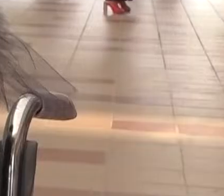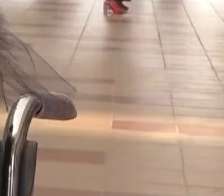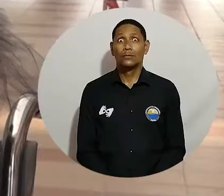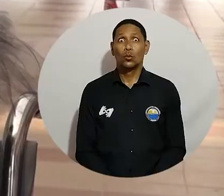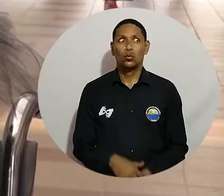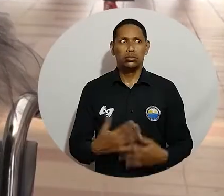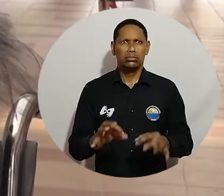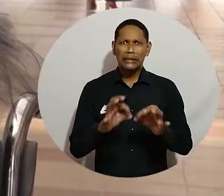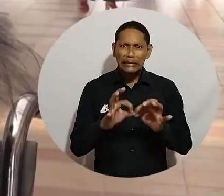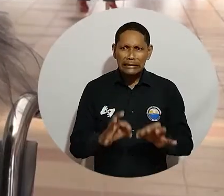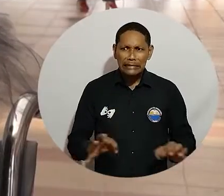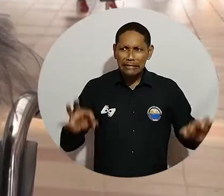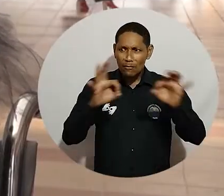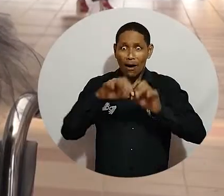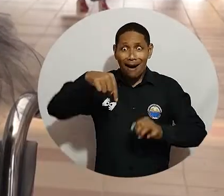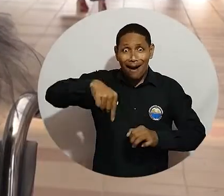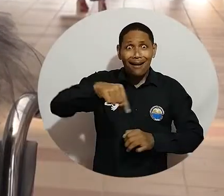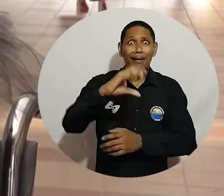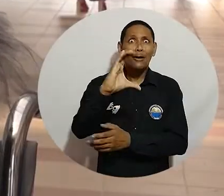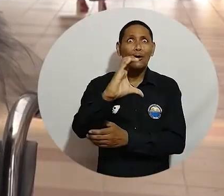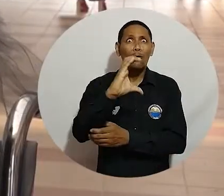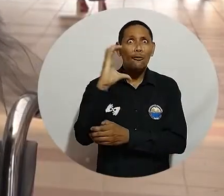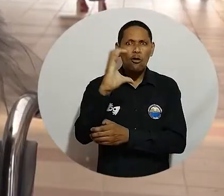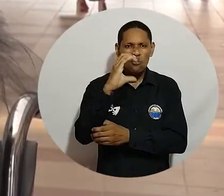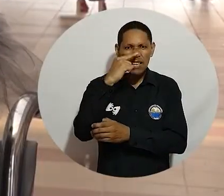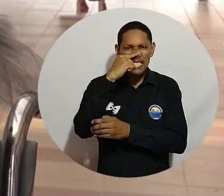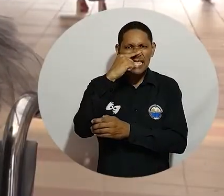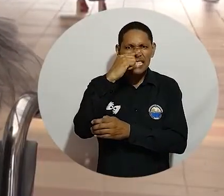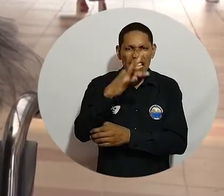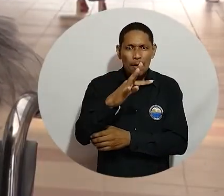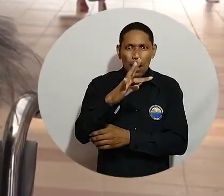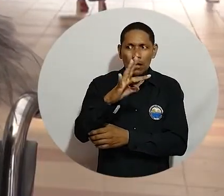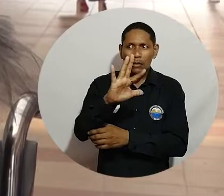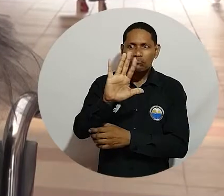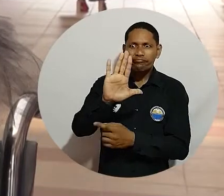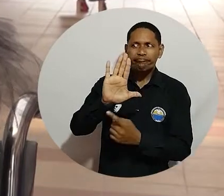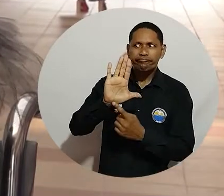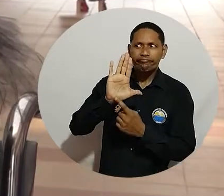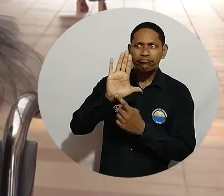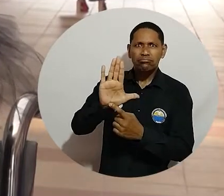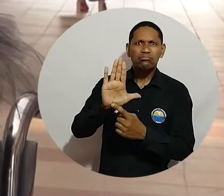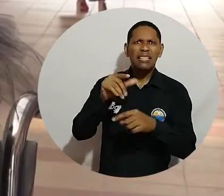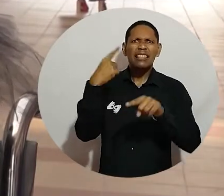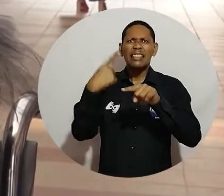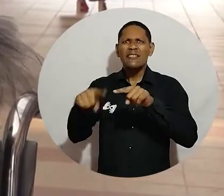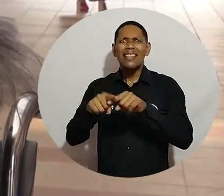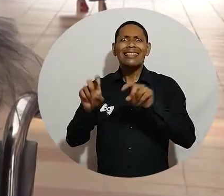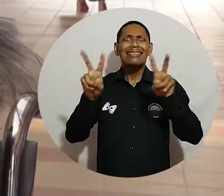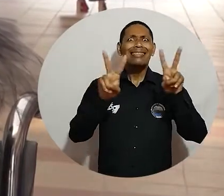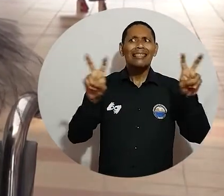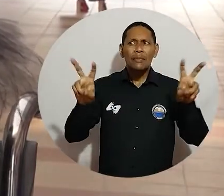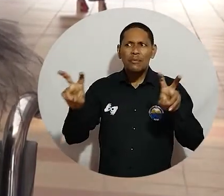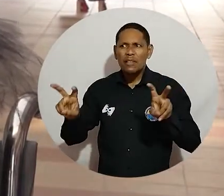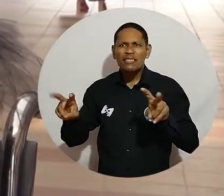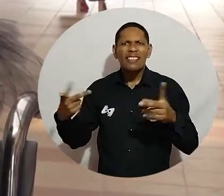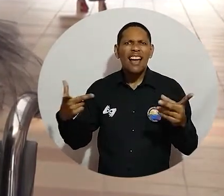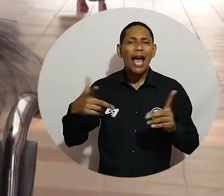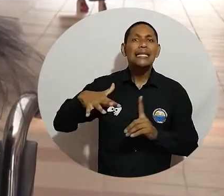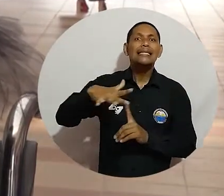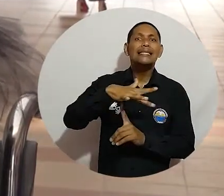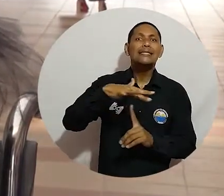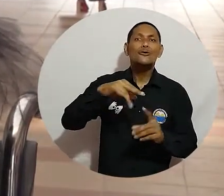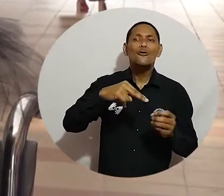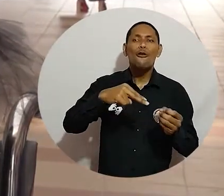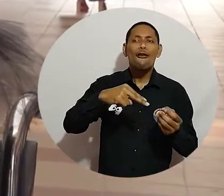Me parece que es muy importante que aquí, en Colombia, en Santa Marta, se pueda abordar estas temáticas, especialmente la situación